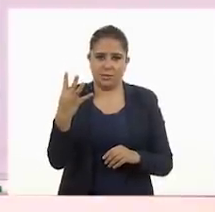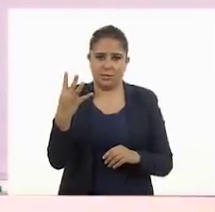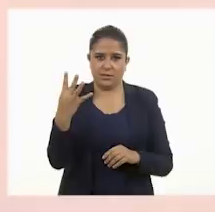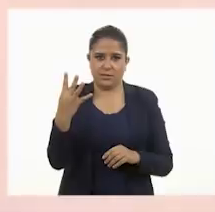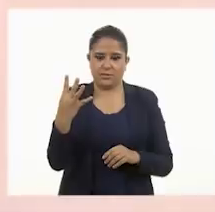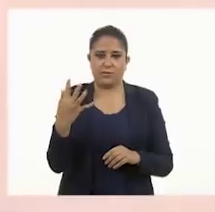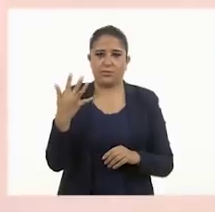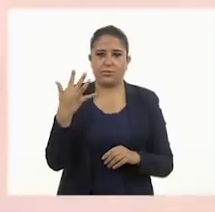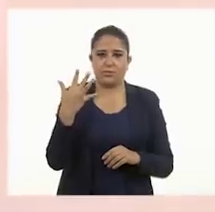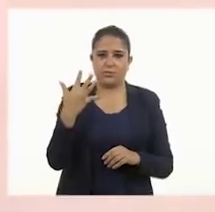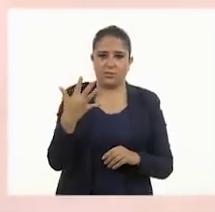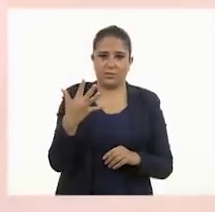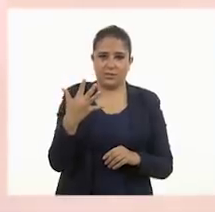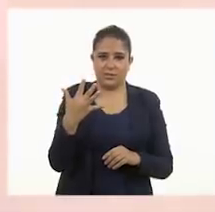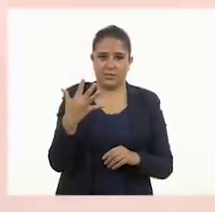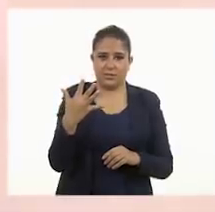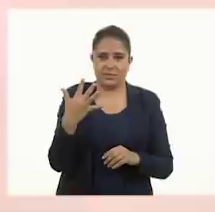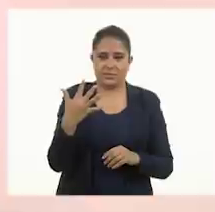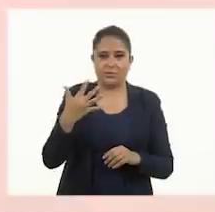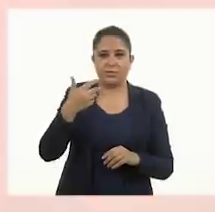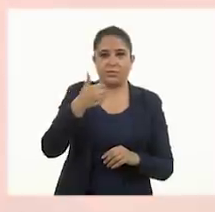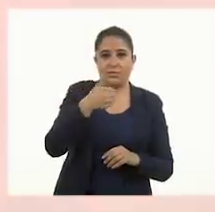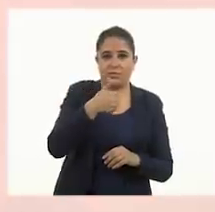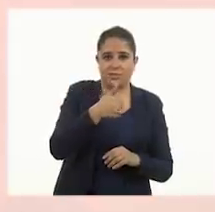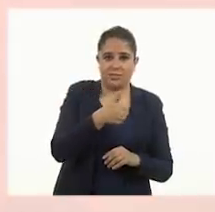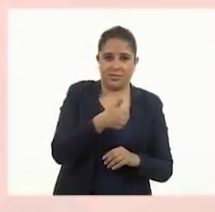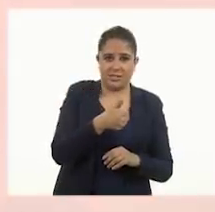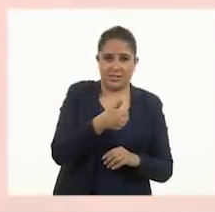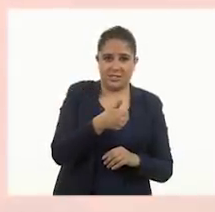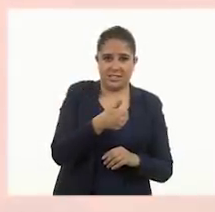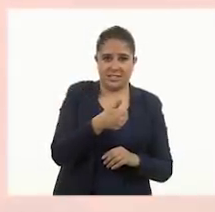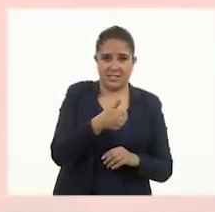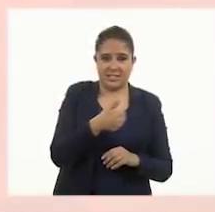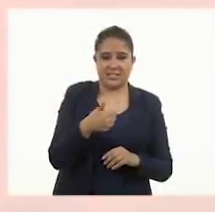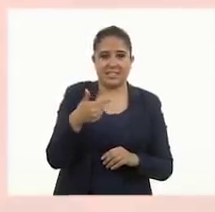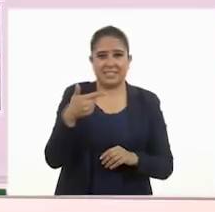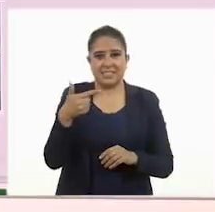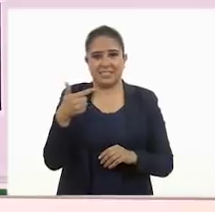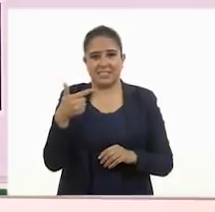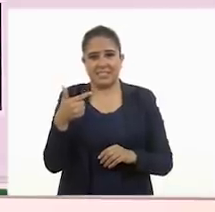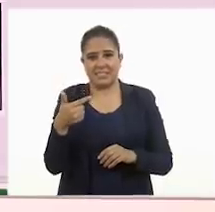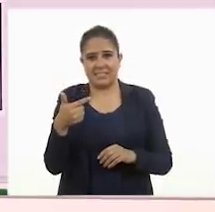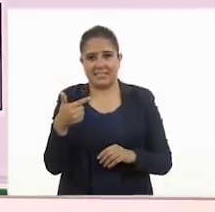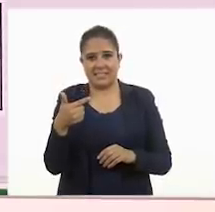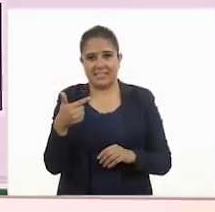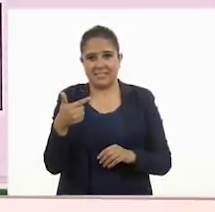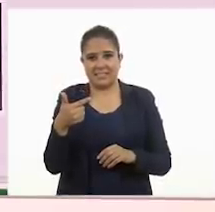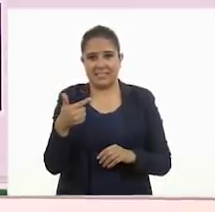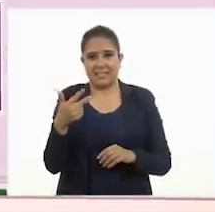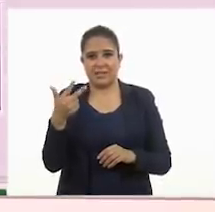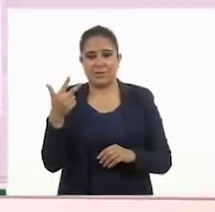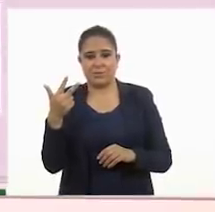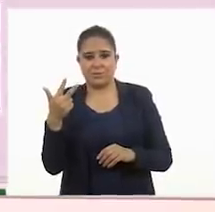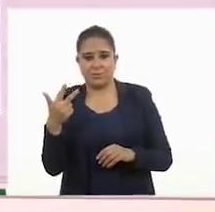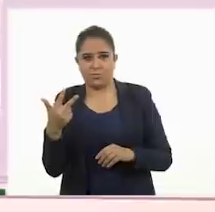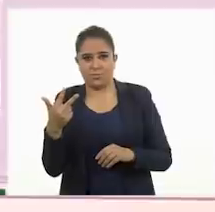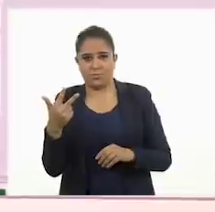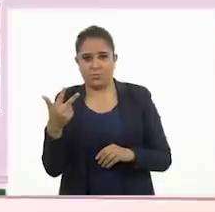cuatro, cinco, seis, siete,